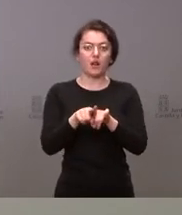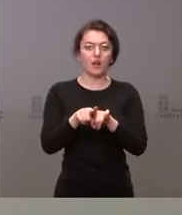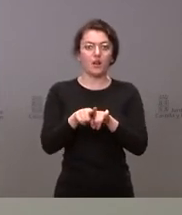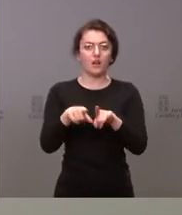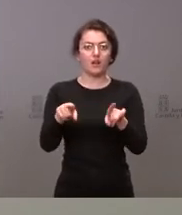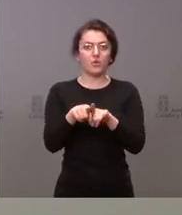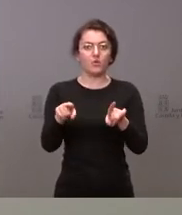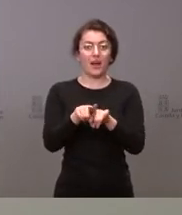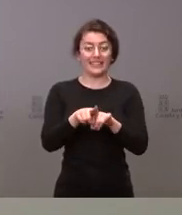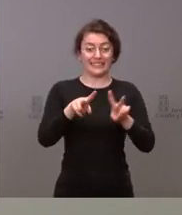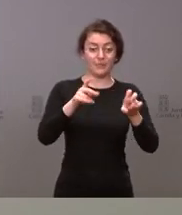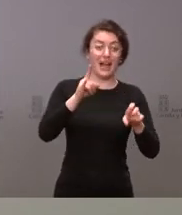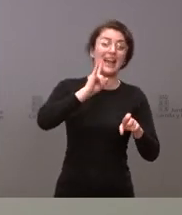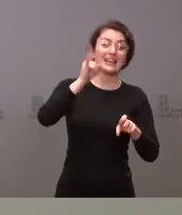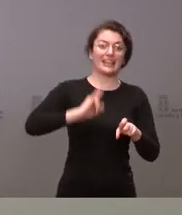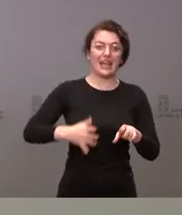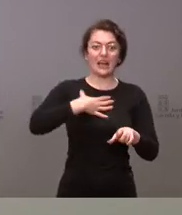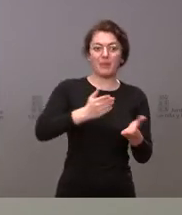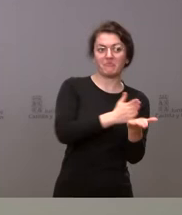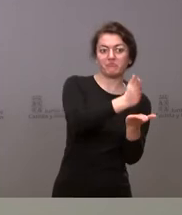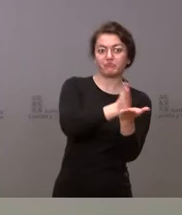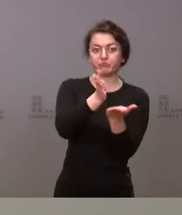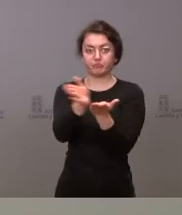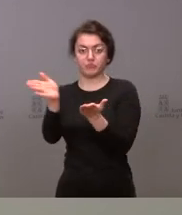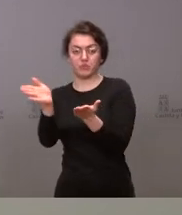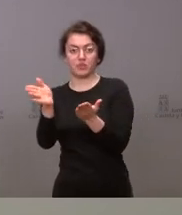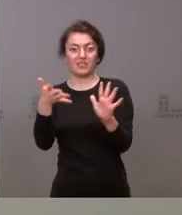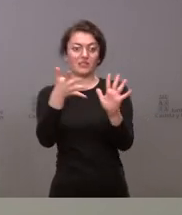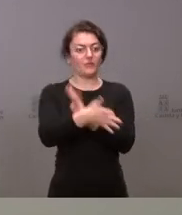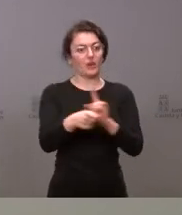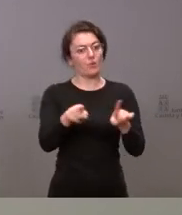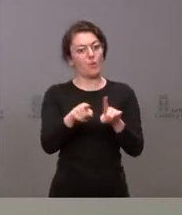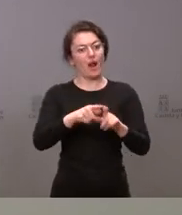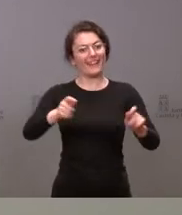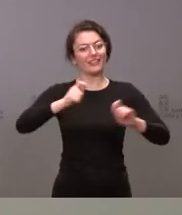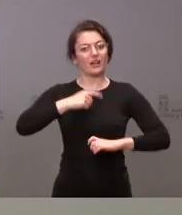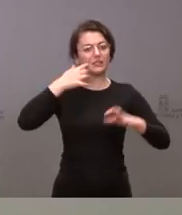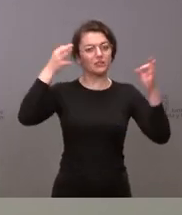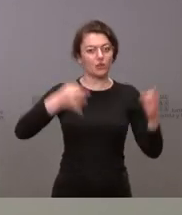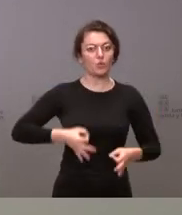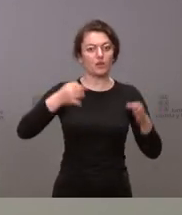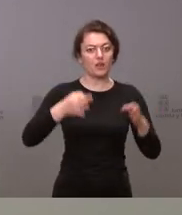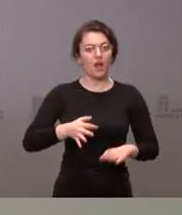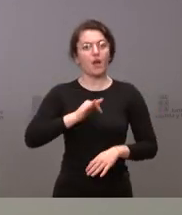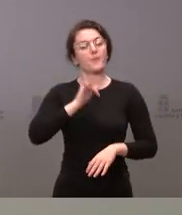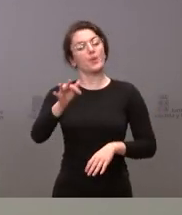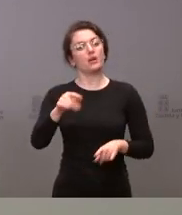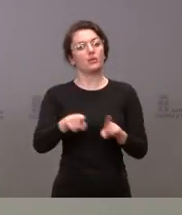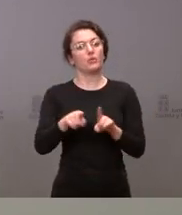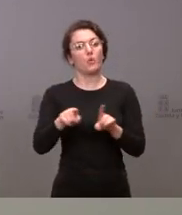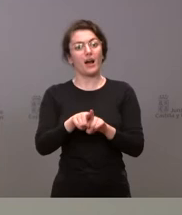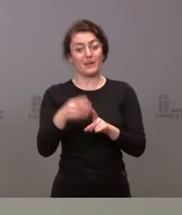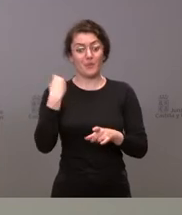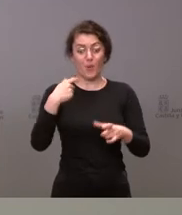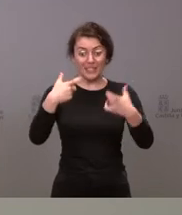energético y por tanto para ir ganando en seguridad y en dotar a este sector